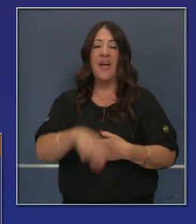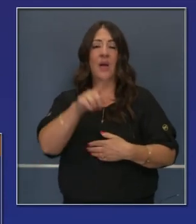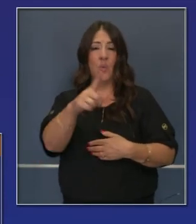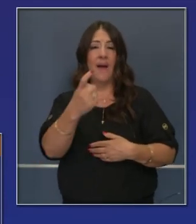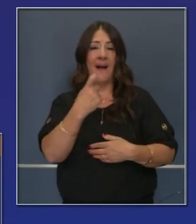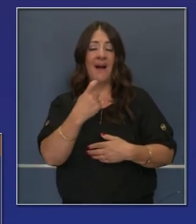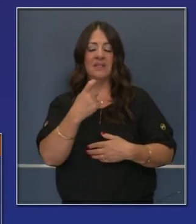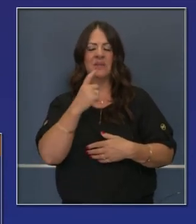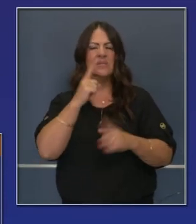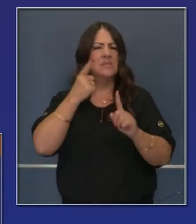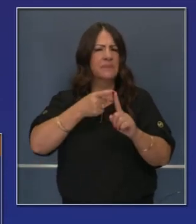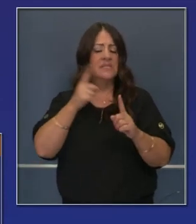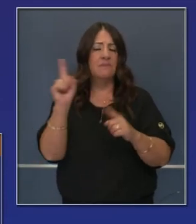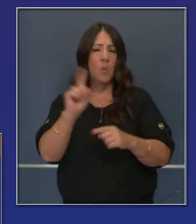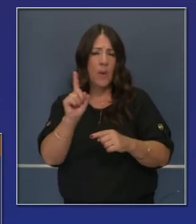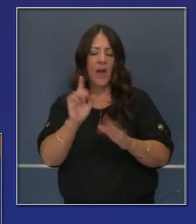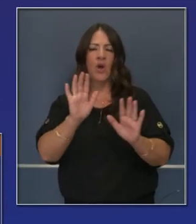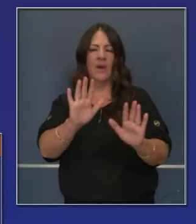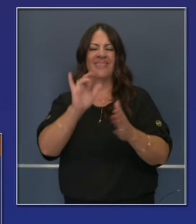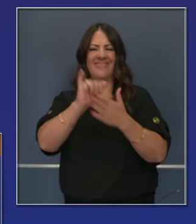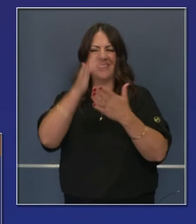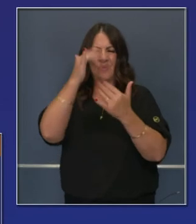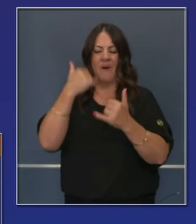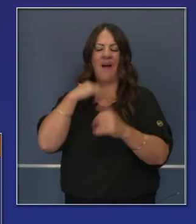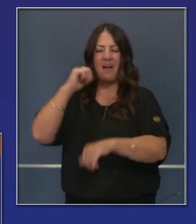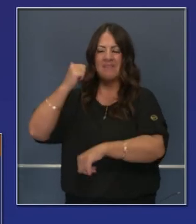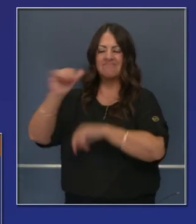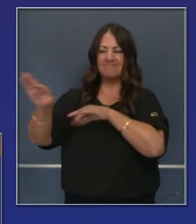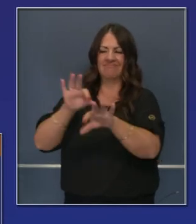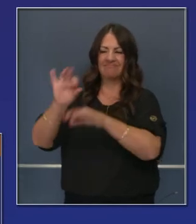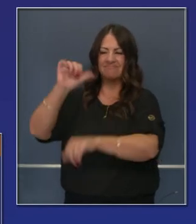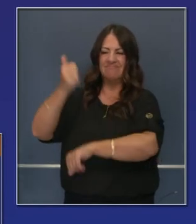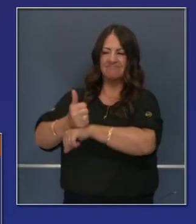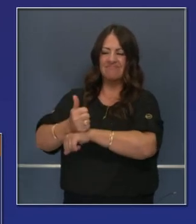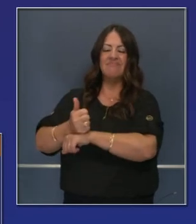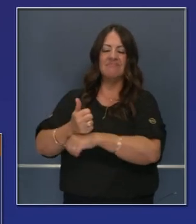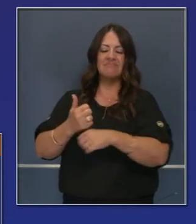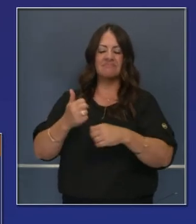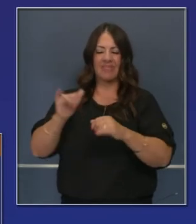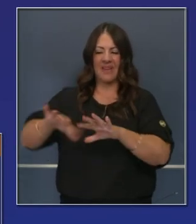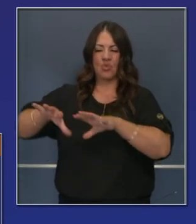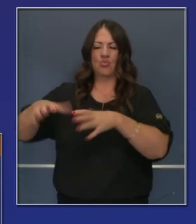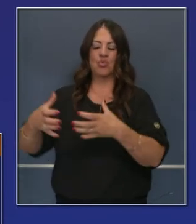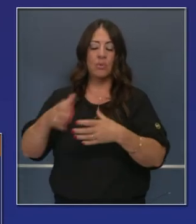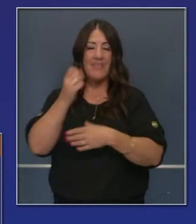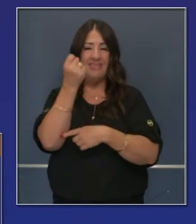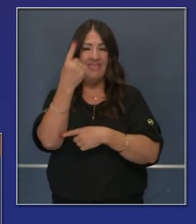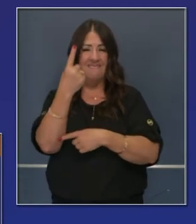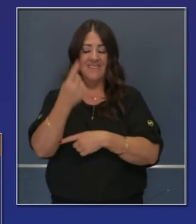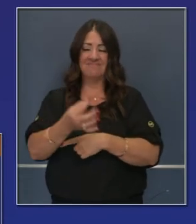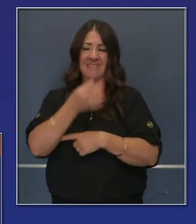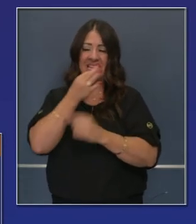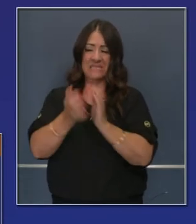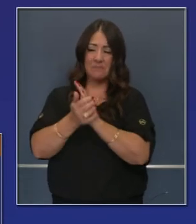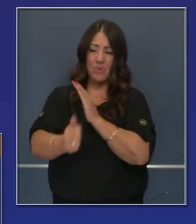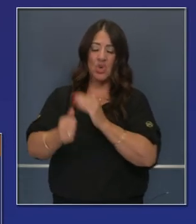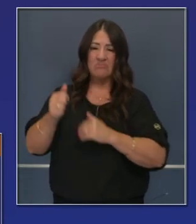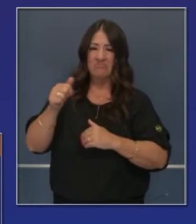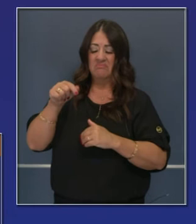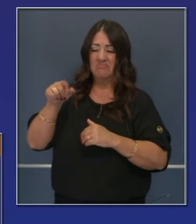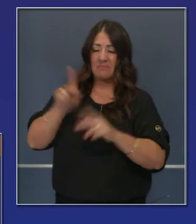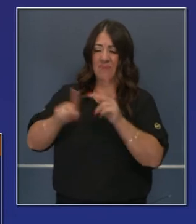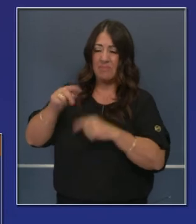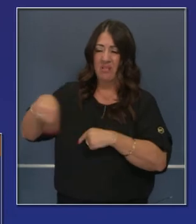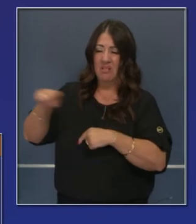frío y ultrafrío, y la pregunta que usted hace es específica, y es por eso que nosotros anunciamos hoy que hay